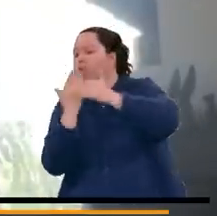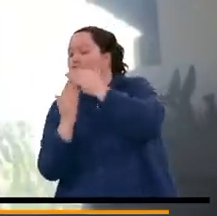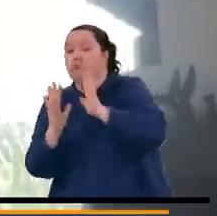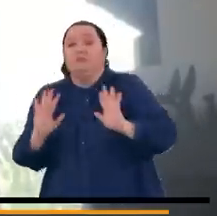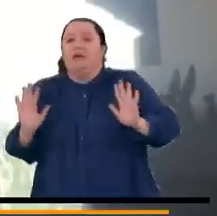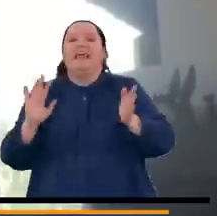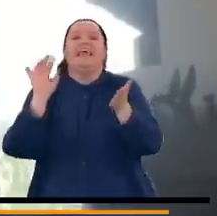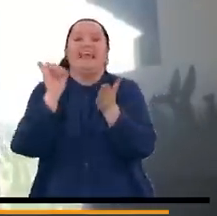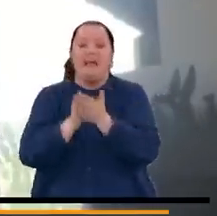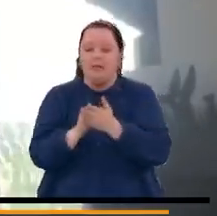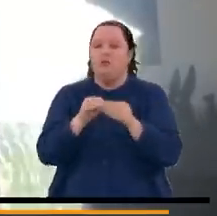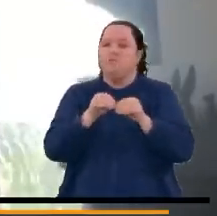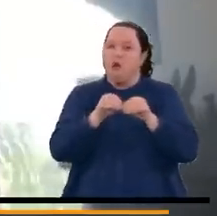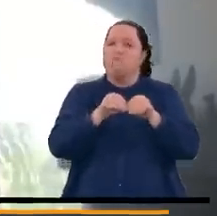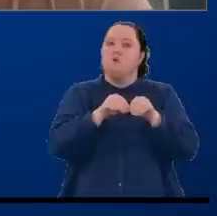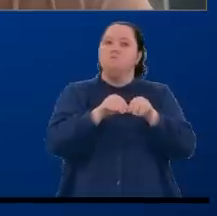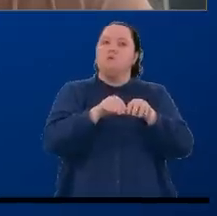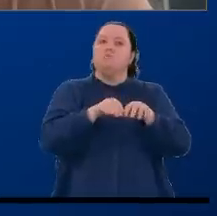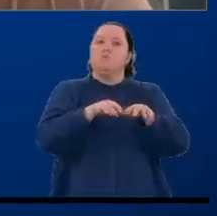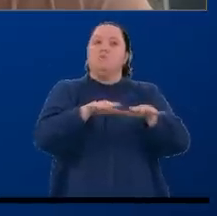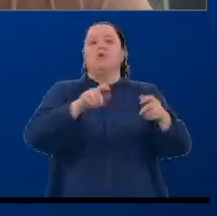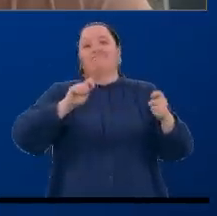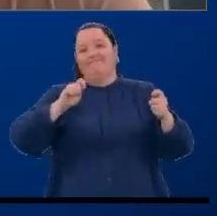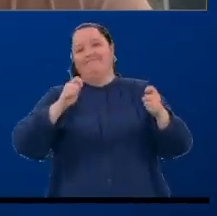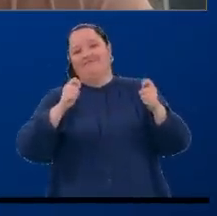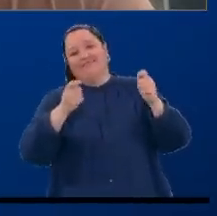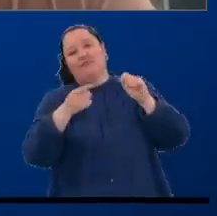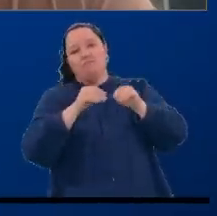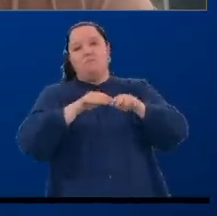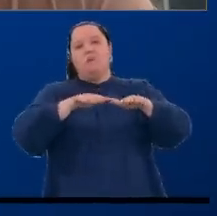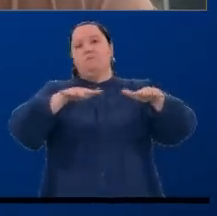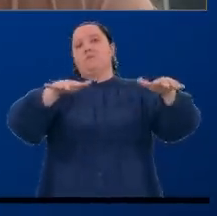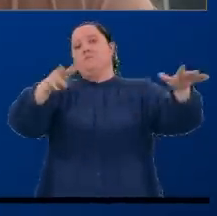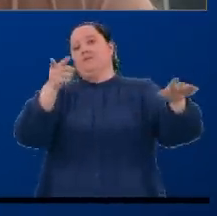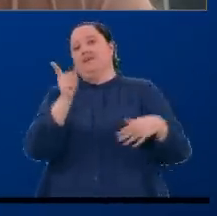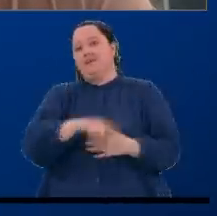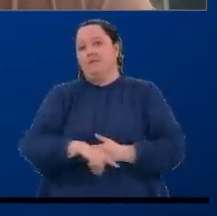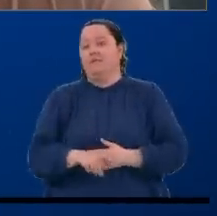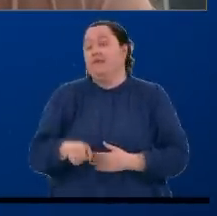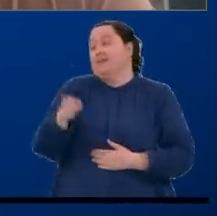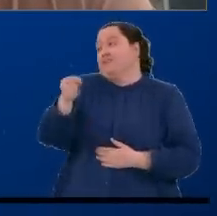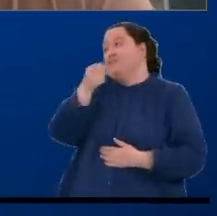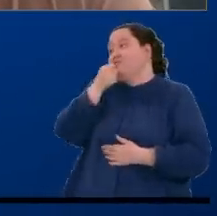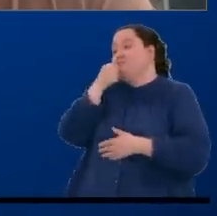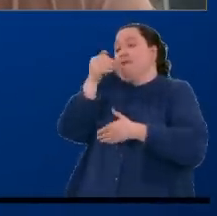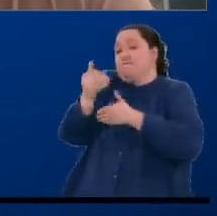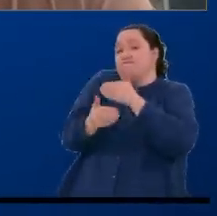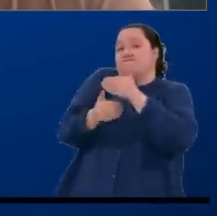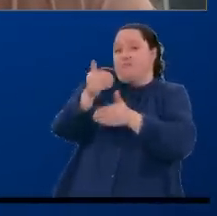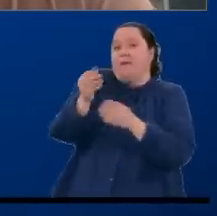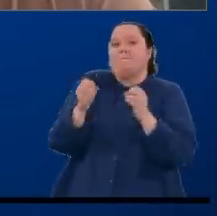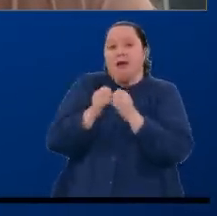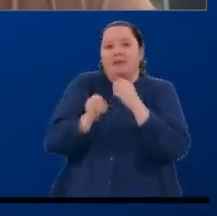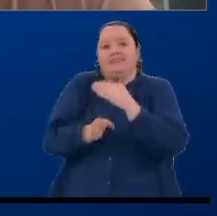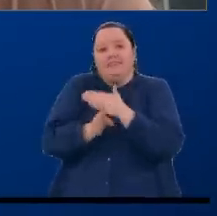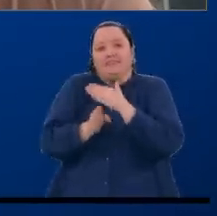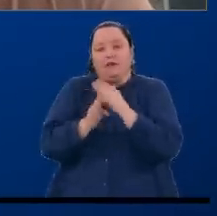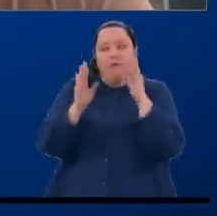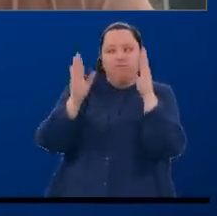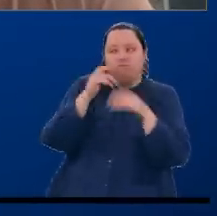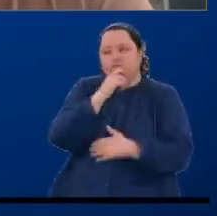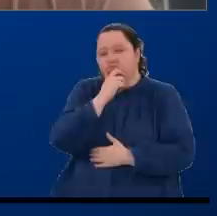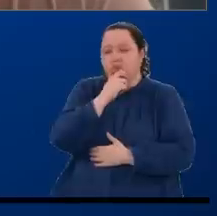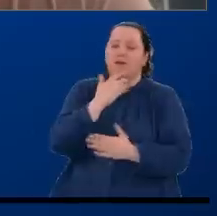la vamos a ir ampliando progresivamente también. Sí, ministro. Pues, por supuesto, esa es una noticia en desarrollo de la que seguiremos, por supuesto, al tanto.